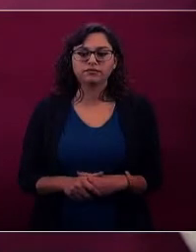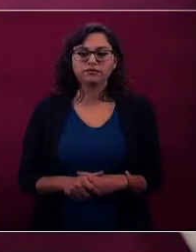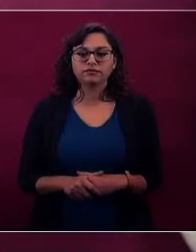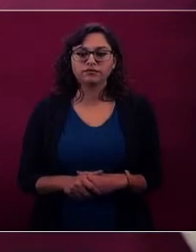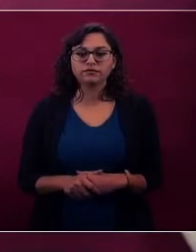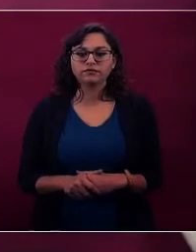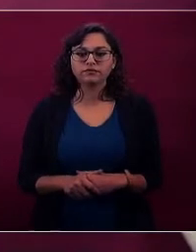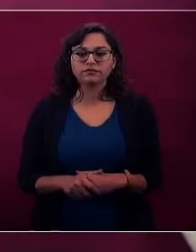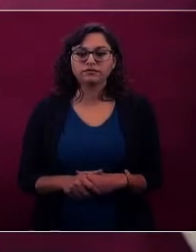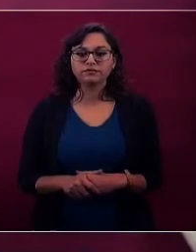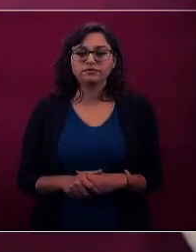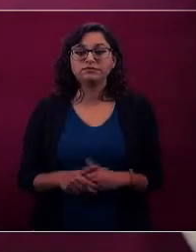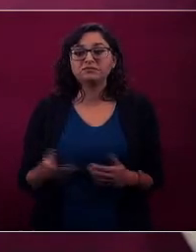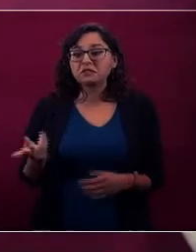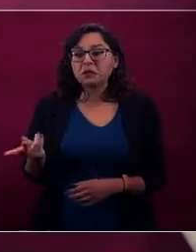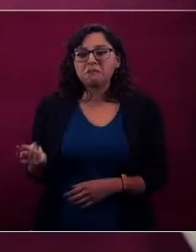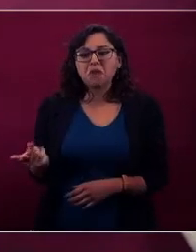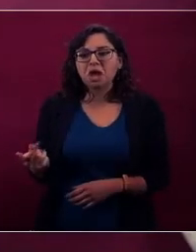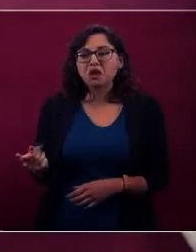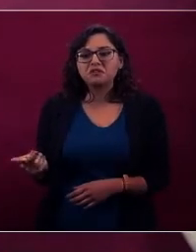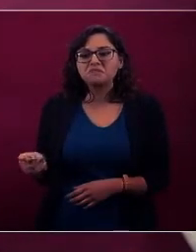es que ellos no tienen intereses,